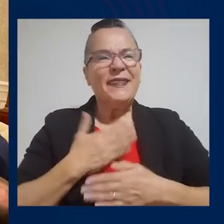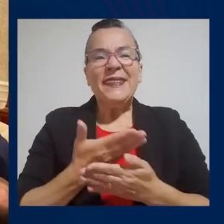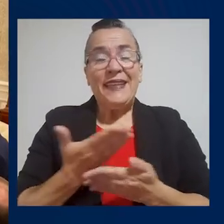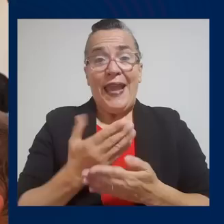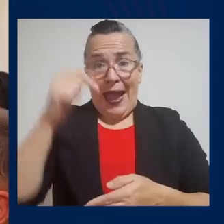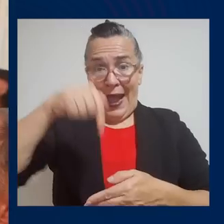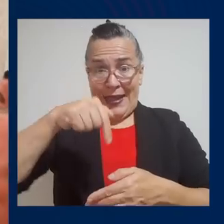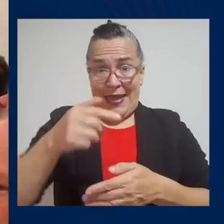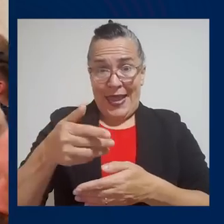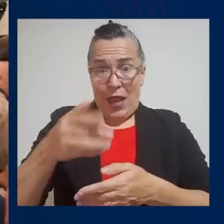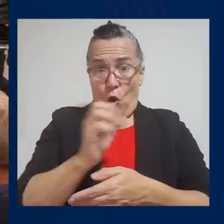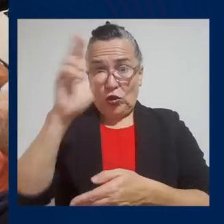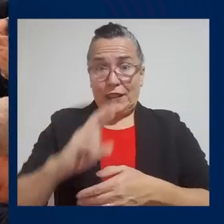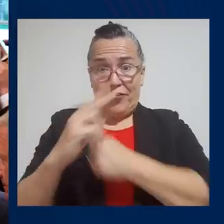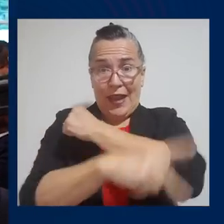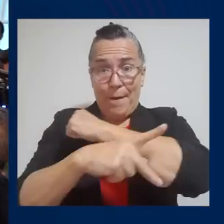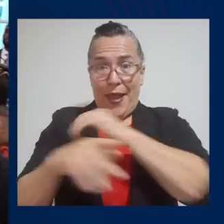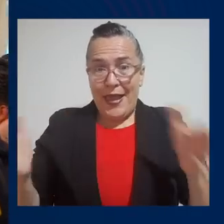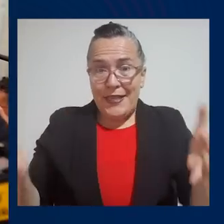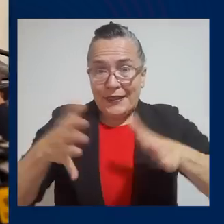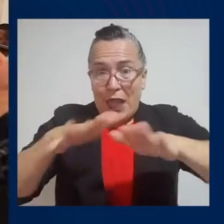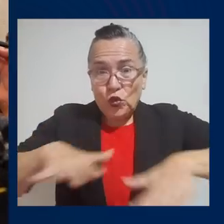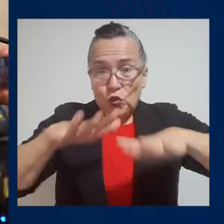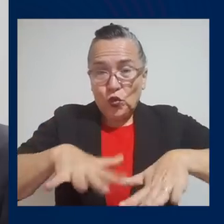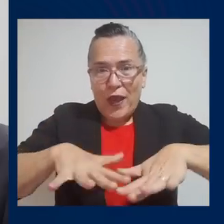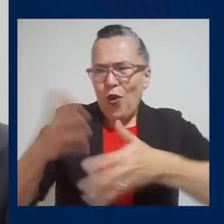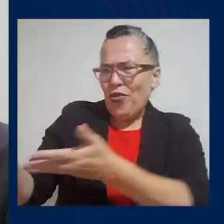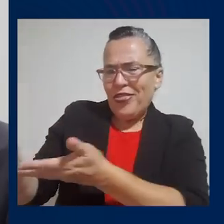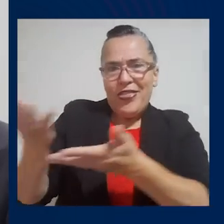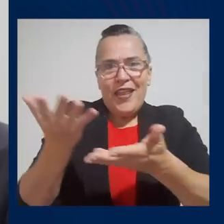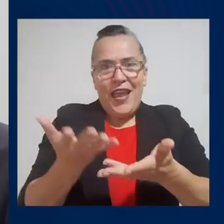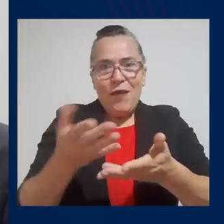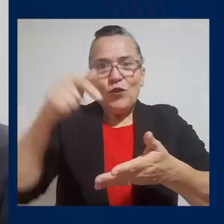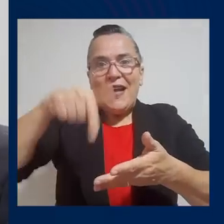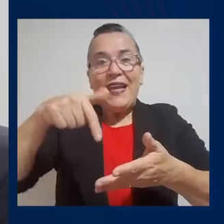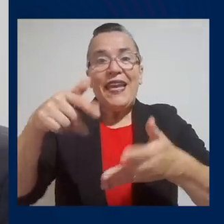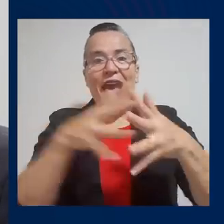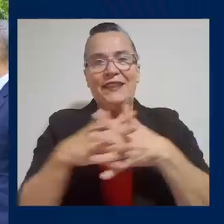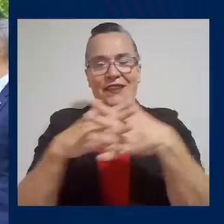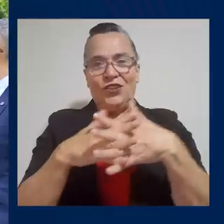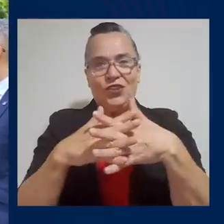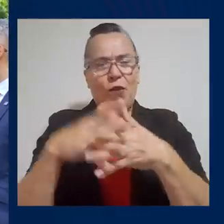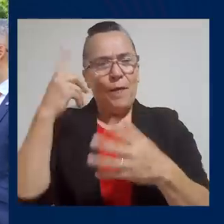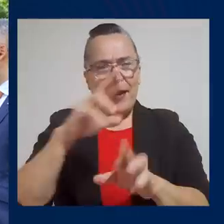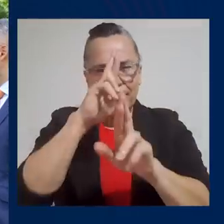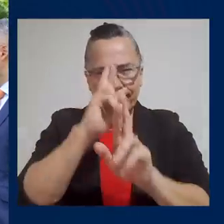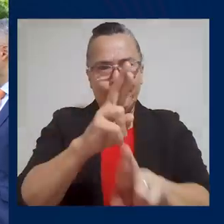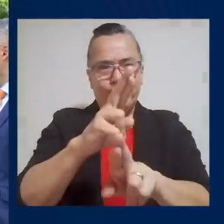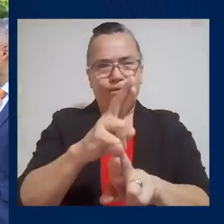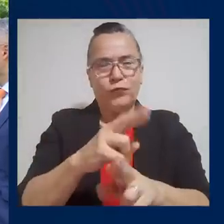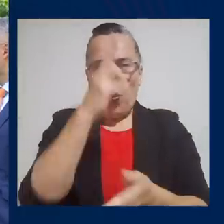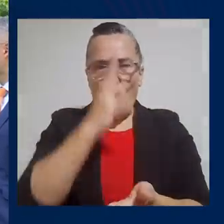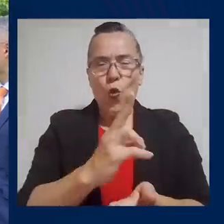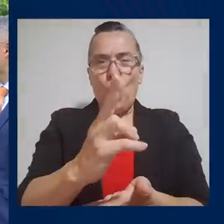traído a este país bendito que tenemos a que se le tratara con respeto, con honor